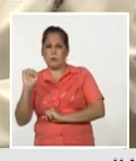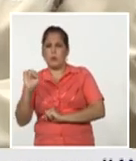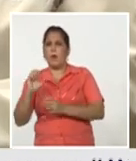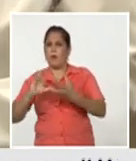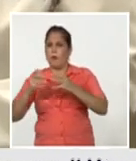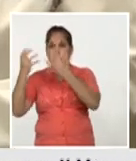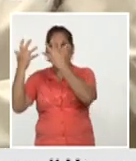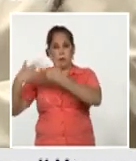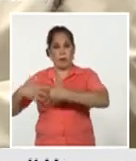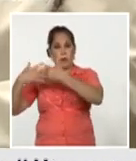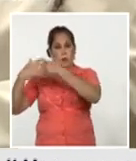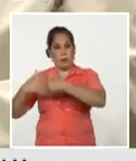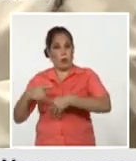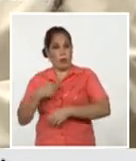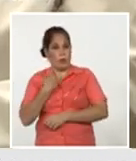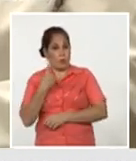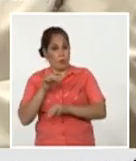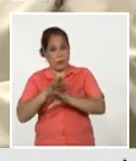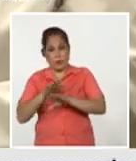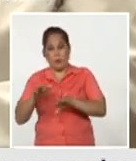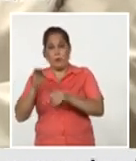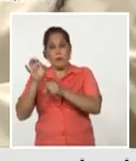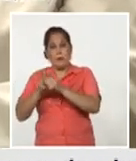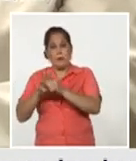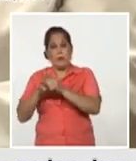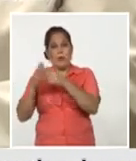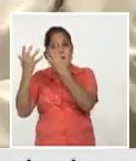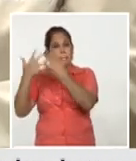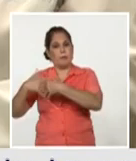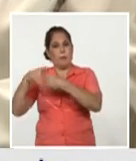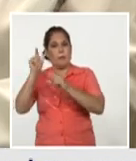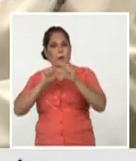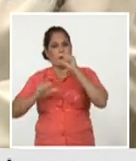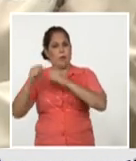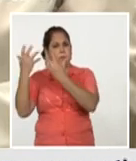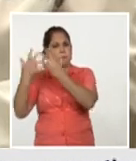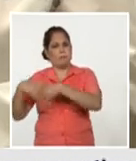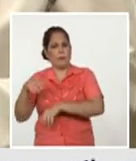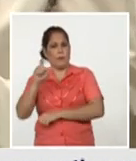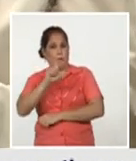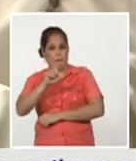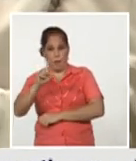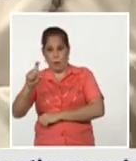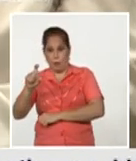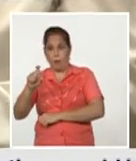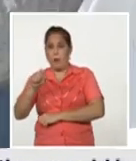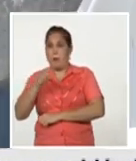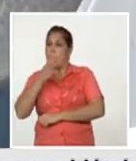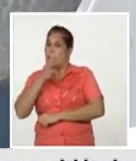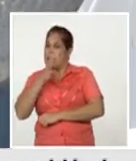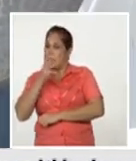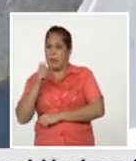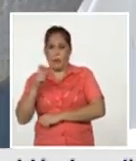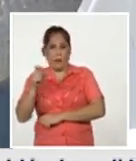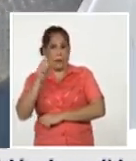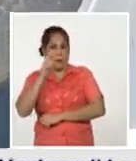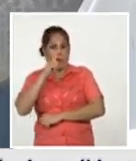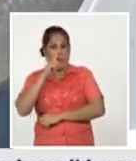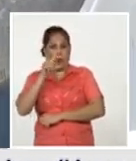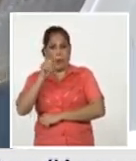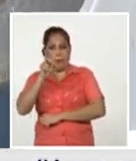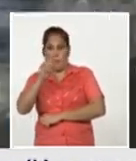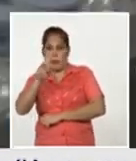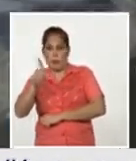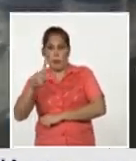productivas que tenemos instaladas en el sector biotecnológico indican que para finales del 2021 toda la